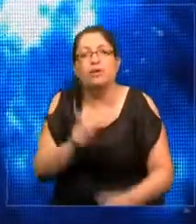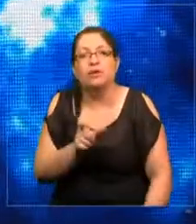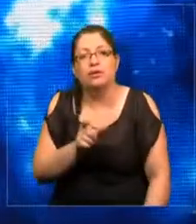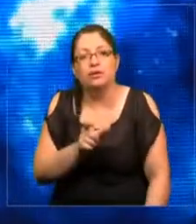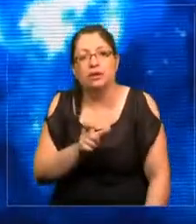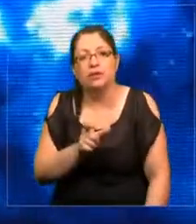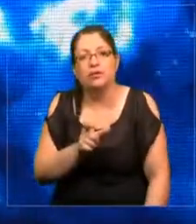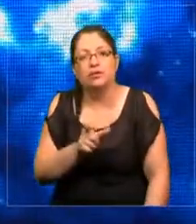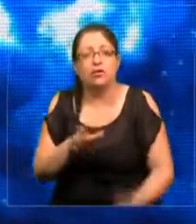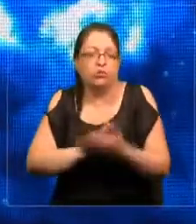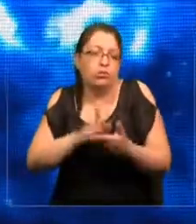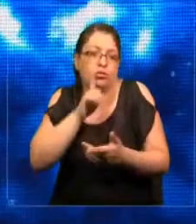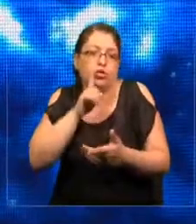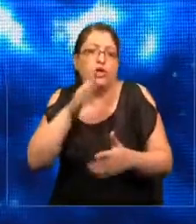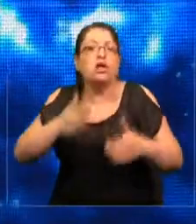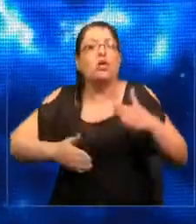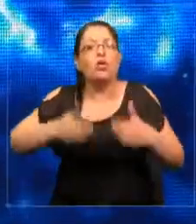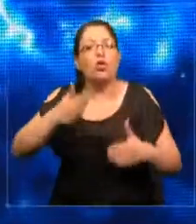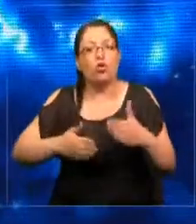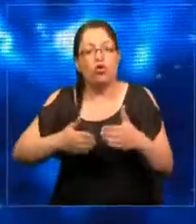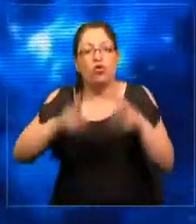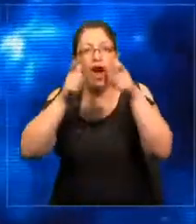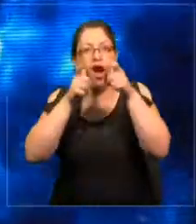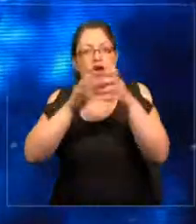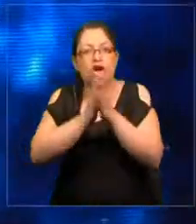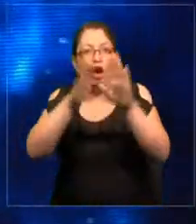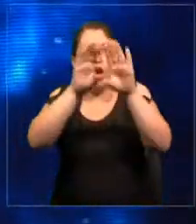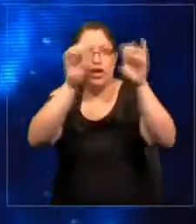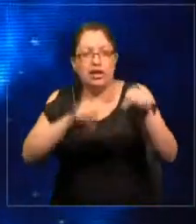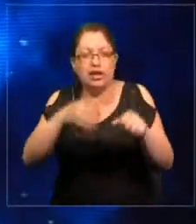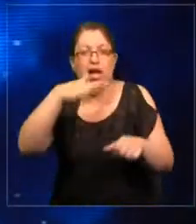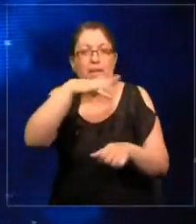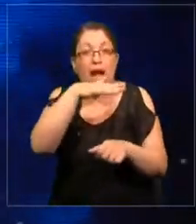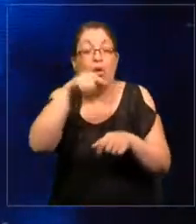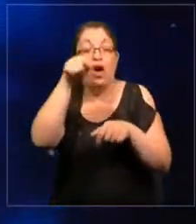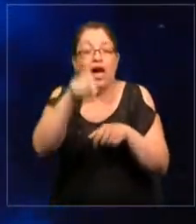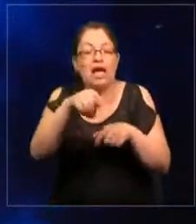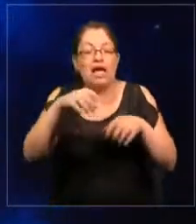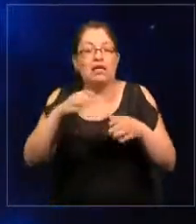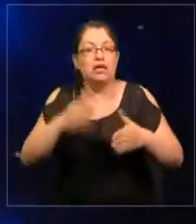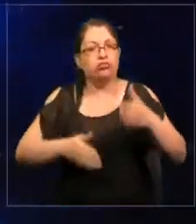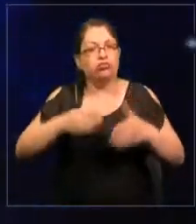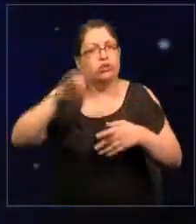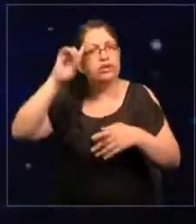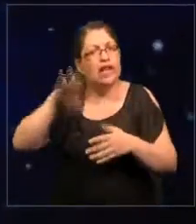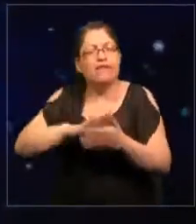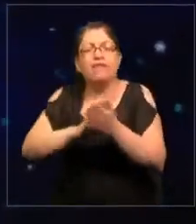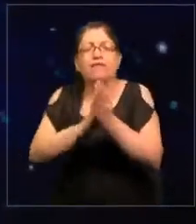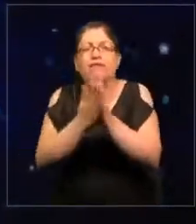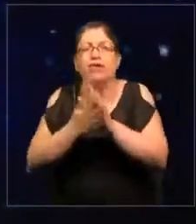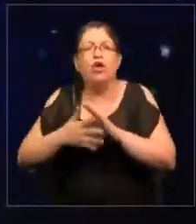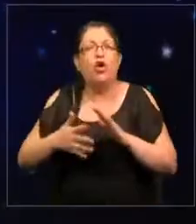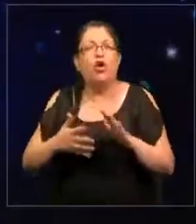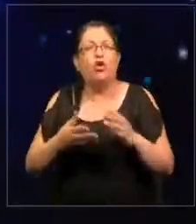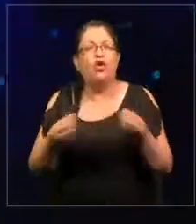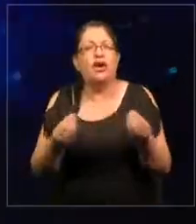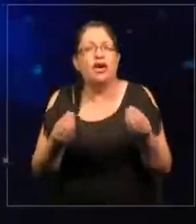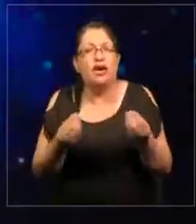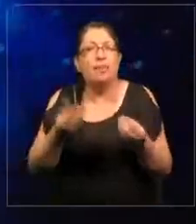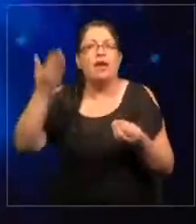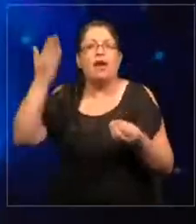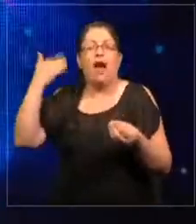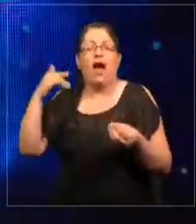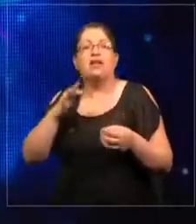un robot que controla todo el sistema de agua. Y este robot sabe todo lo que ha sucedido y qué